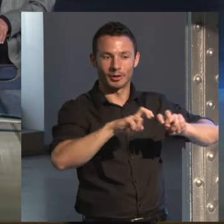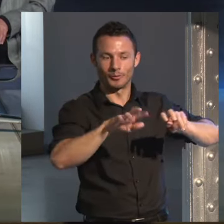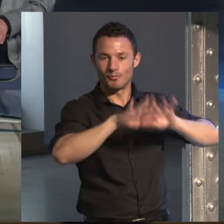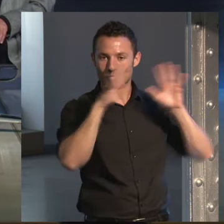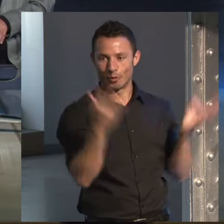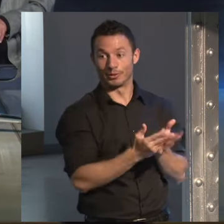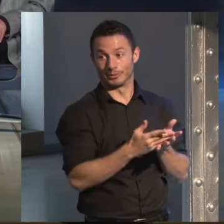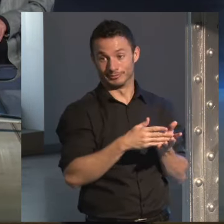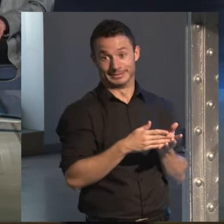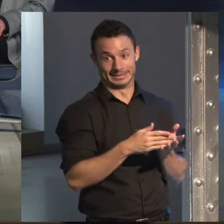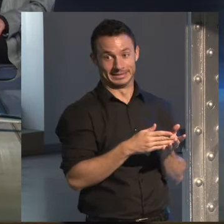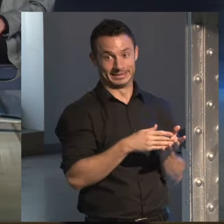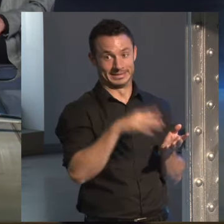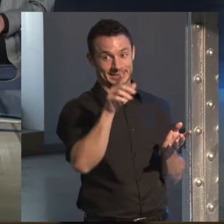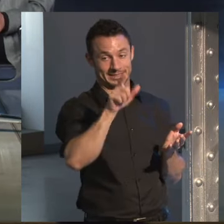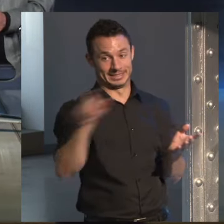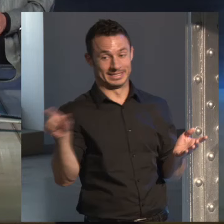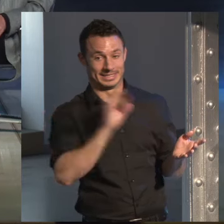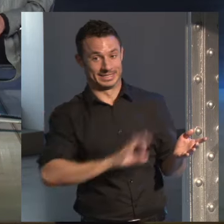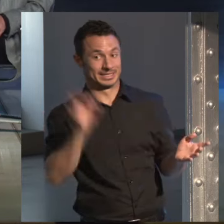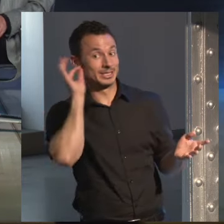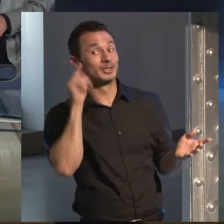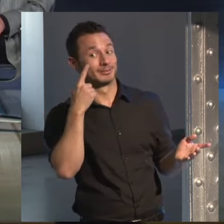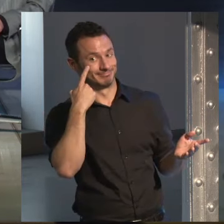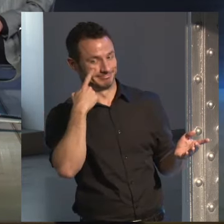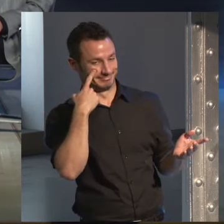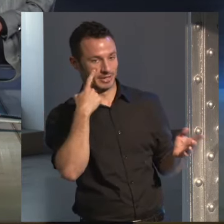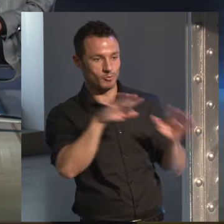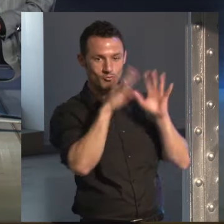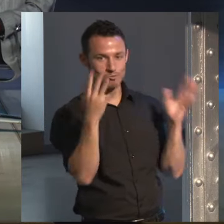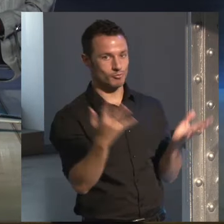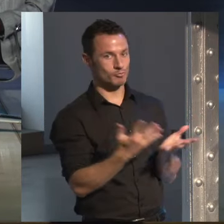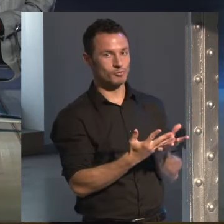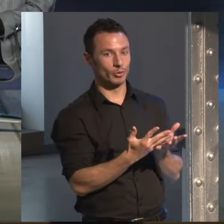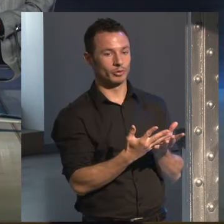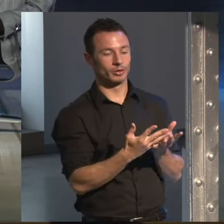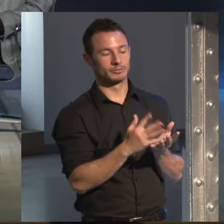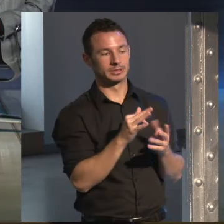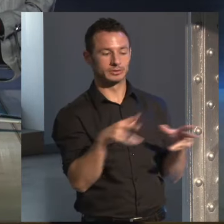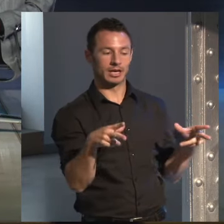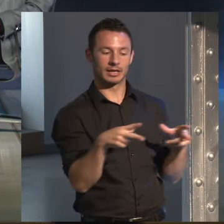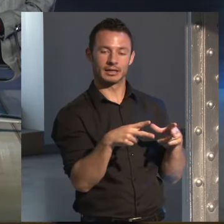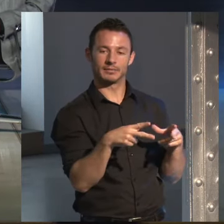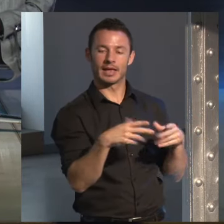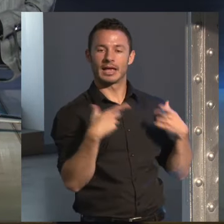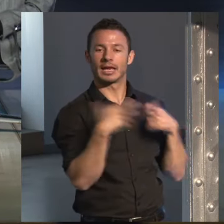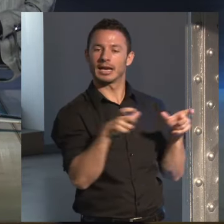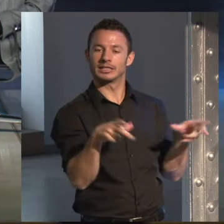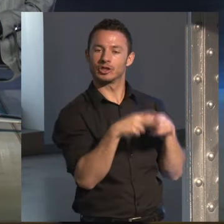dicho todo un mundo sobre todo en una clase social pues media alta